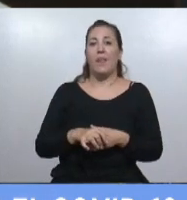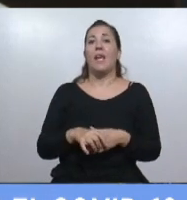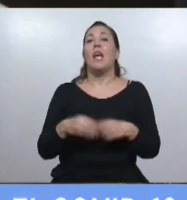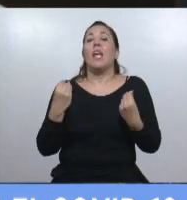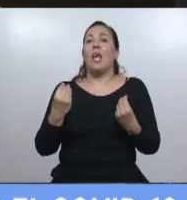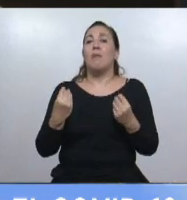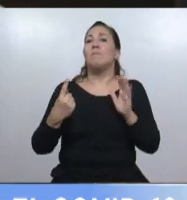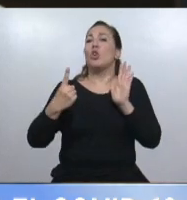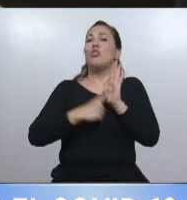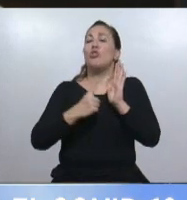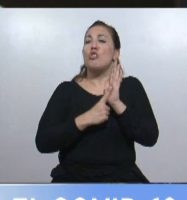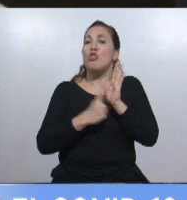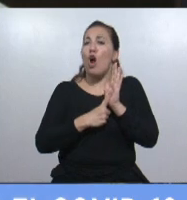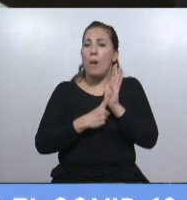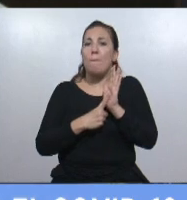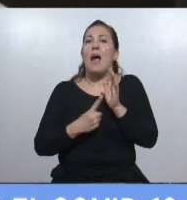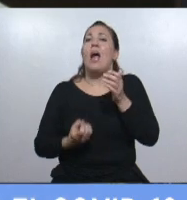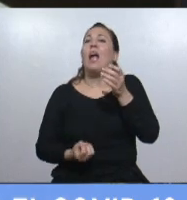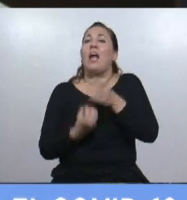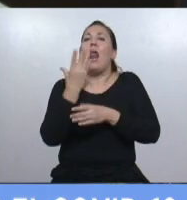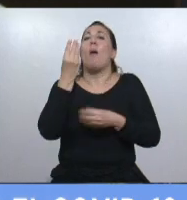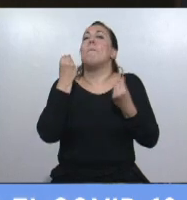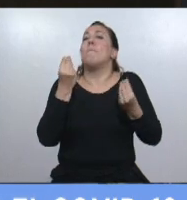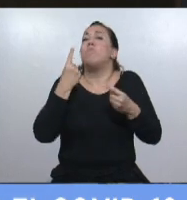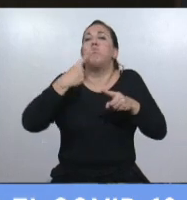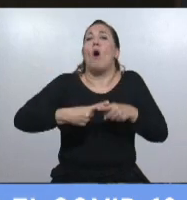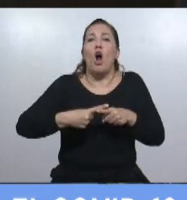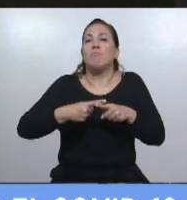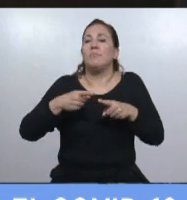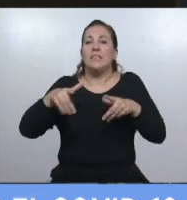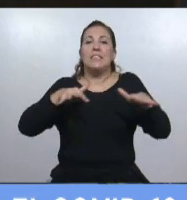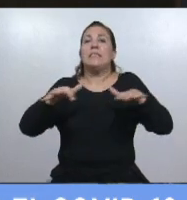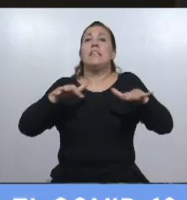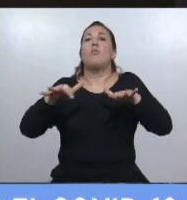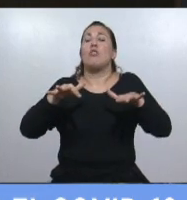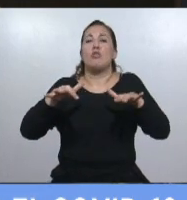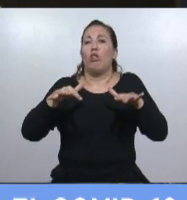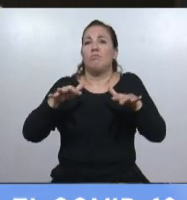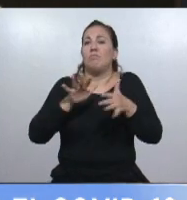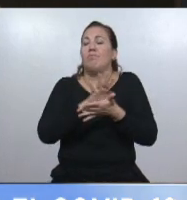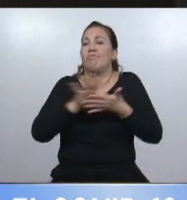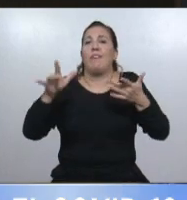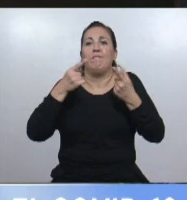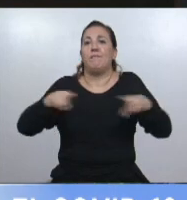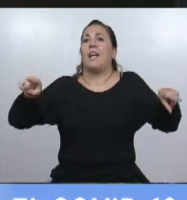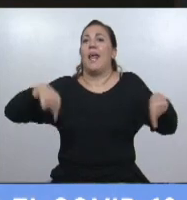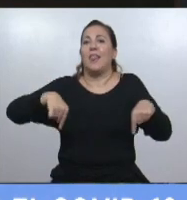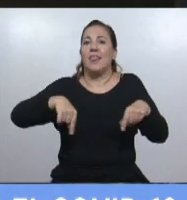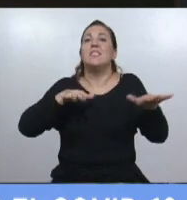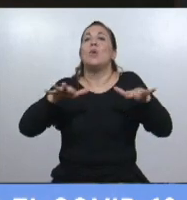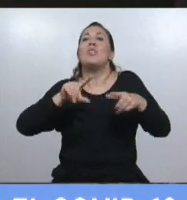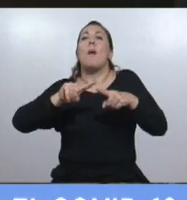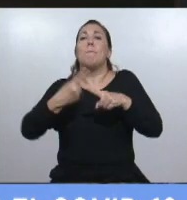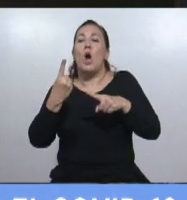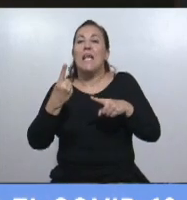normas creadas a partir de una situación política novedosa durante el transcurso de esta pandemia, que